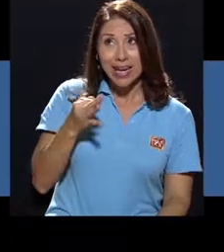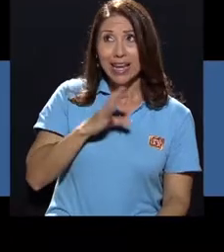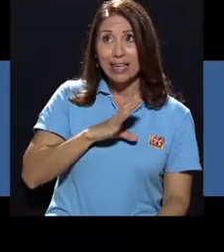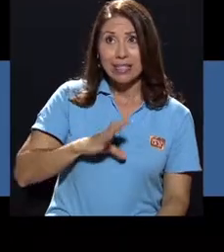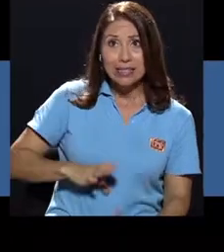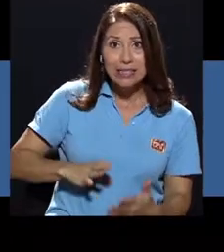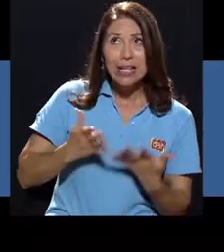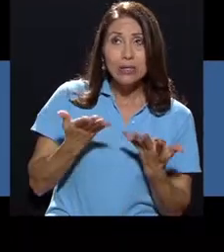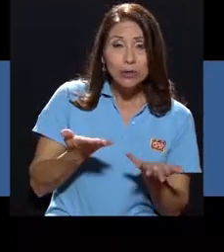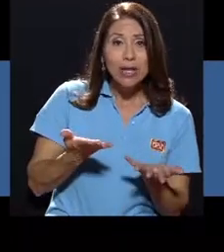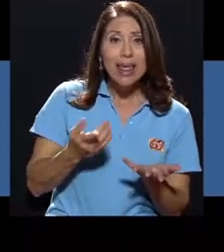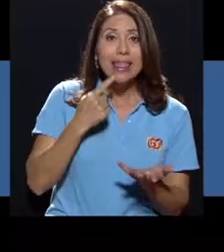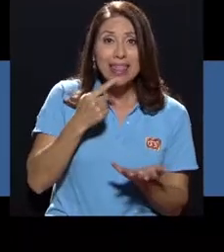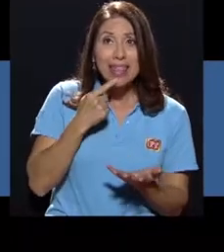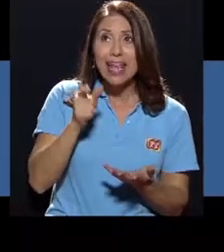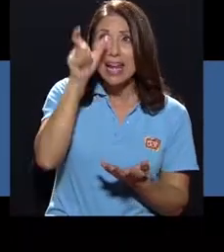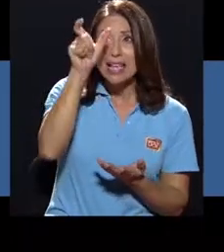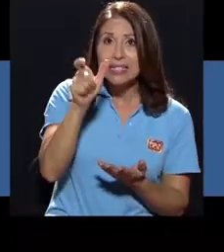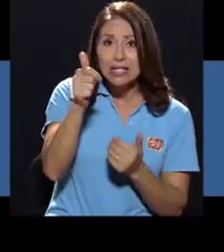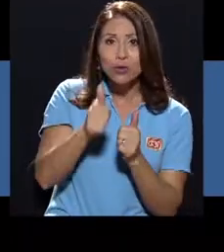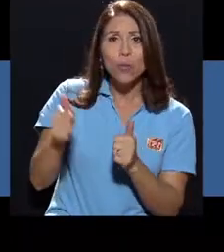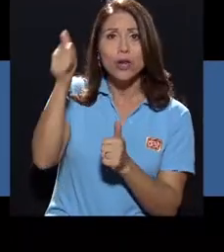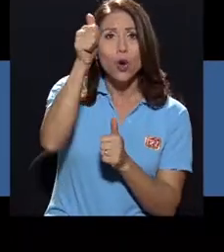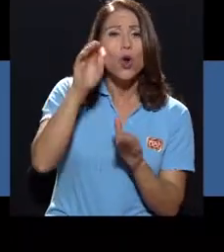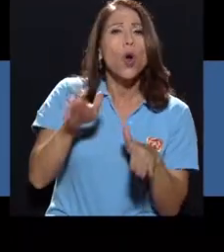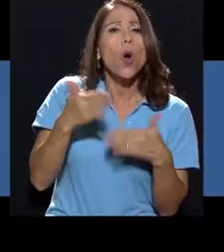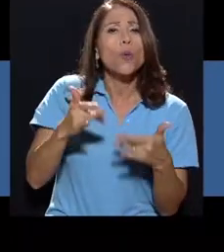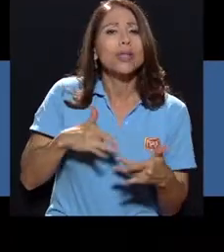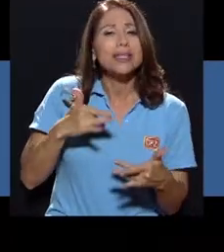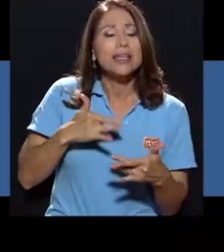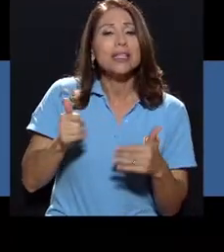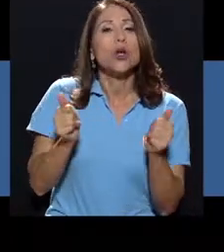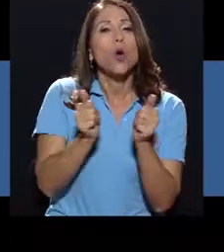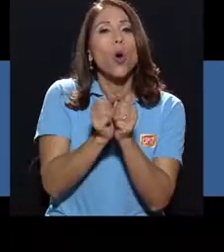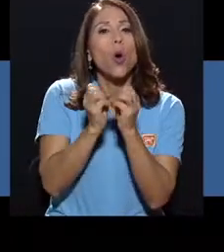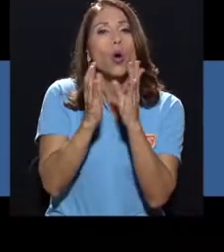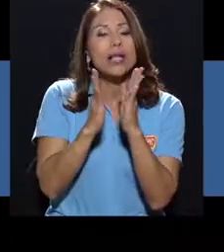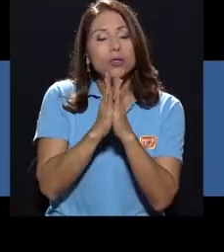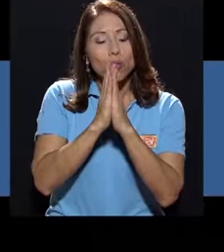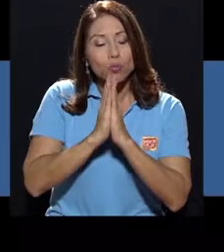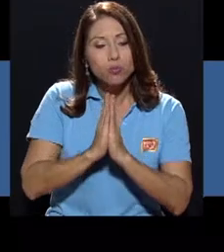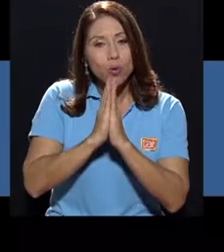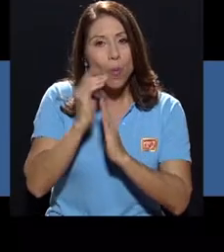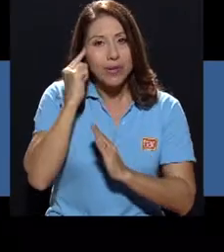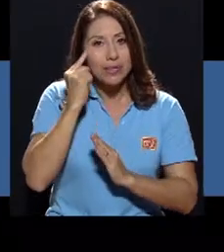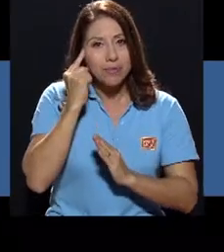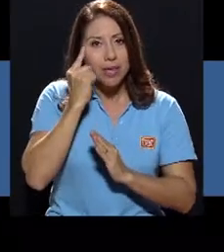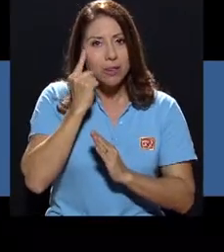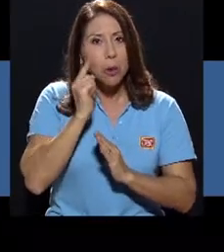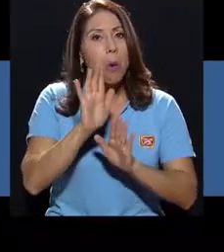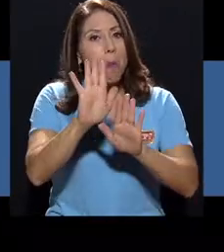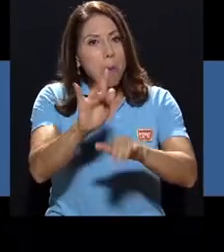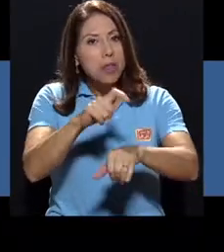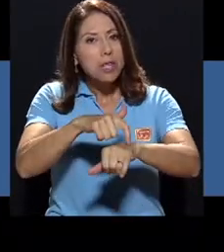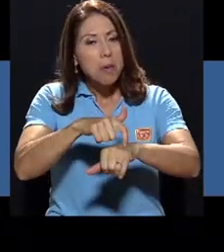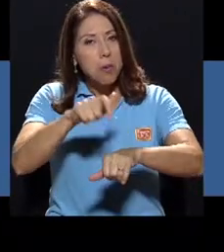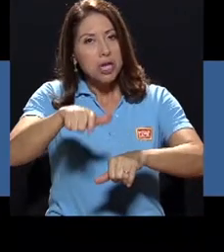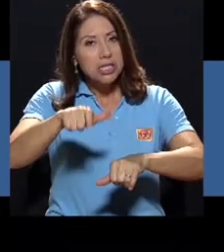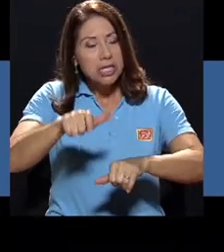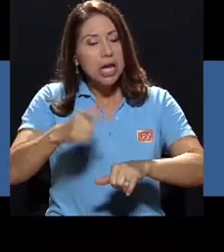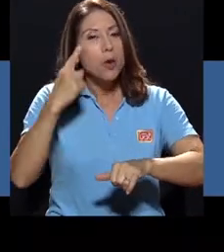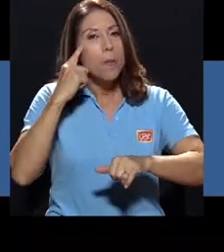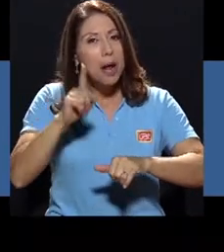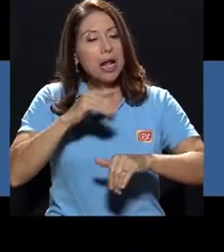sentís con una oración o un pensamiento. Date el tiempo necesario para sanar de esa herida de manera positiva.